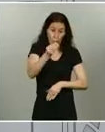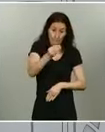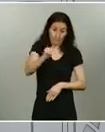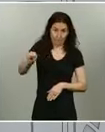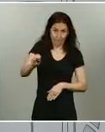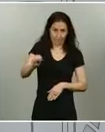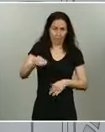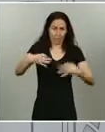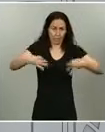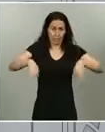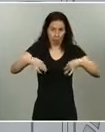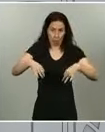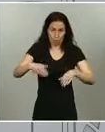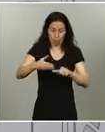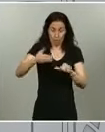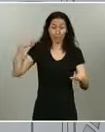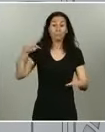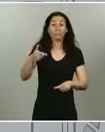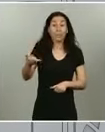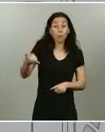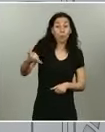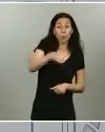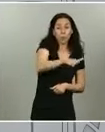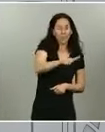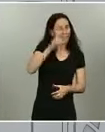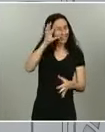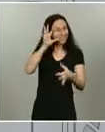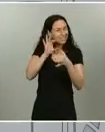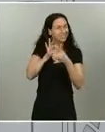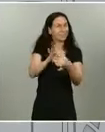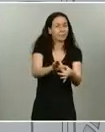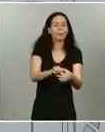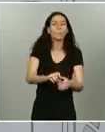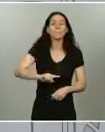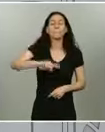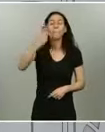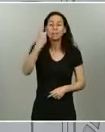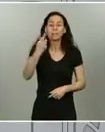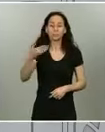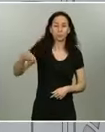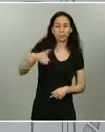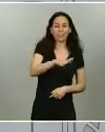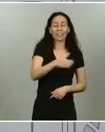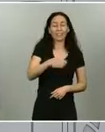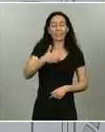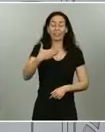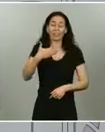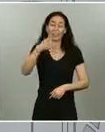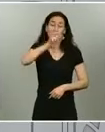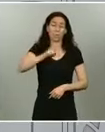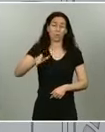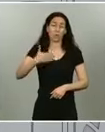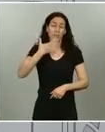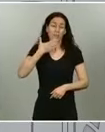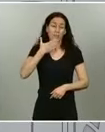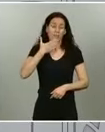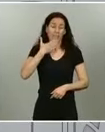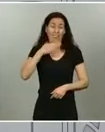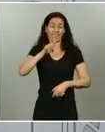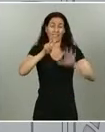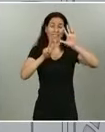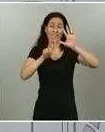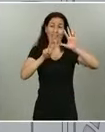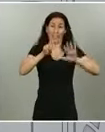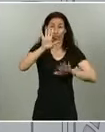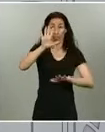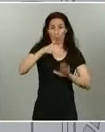Esta mortalidad se ha centrado, sobre todo, en personas mayores de 74 años, 75 y más, que, de